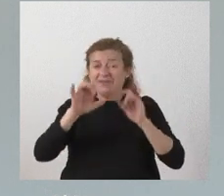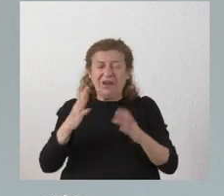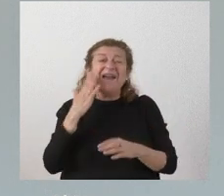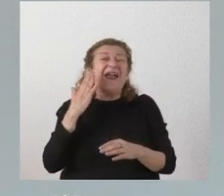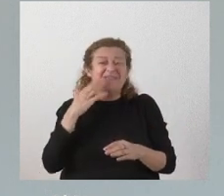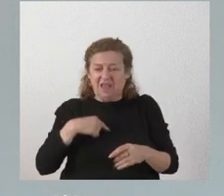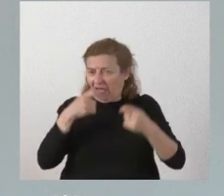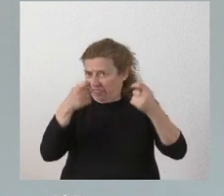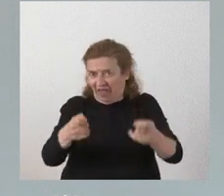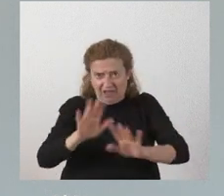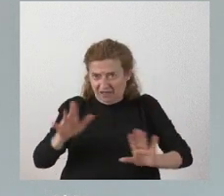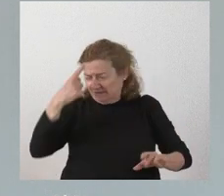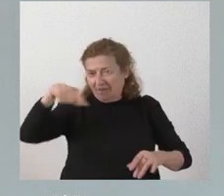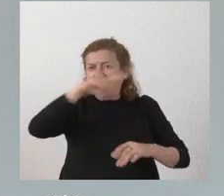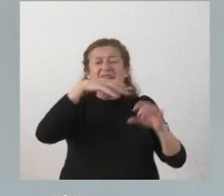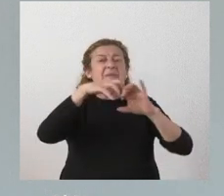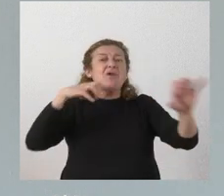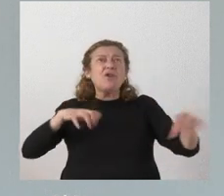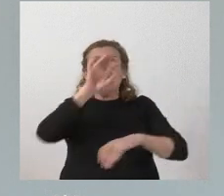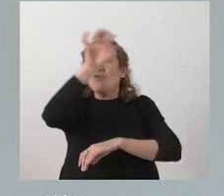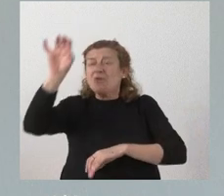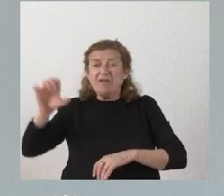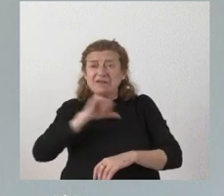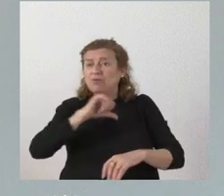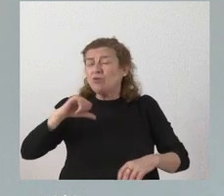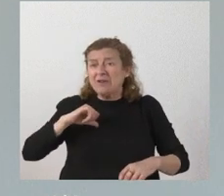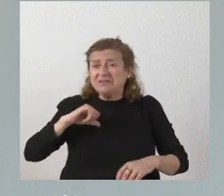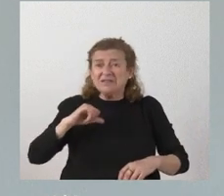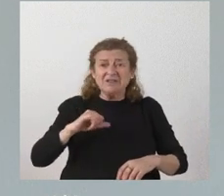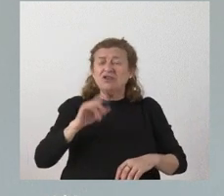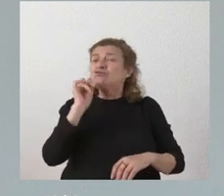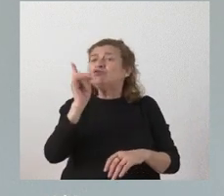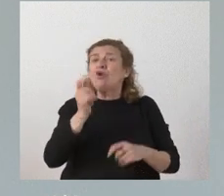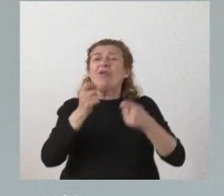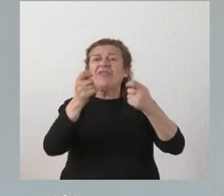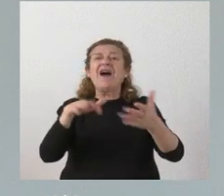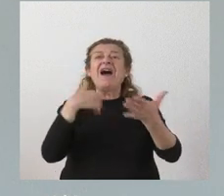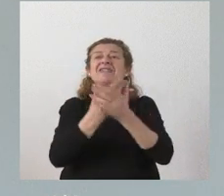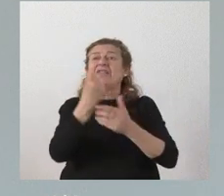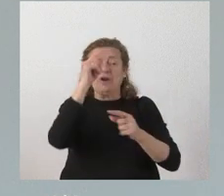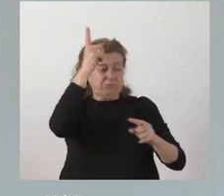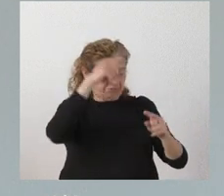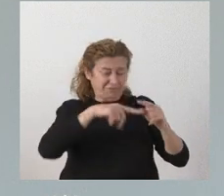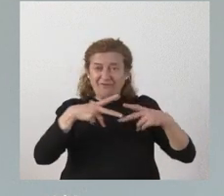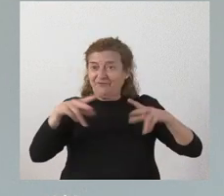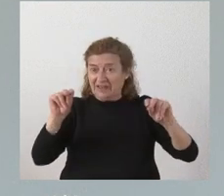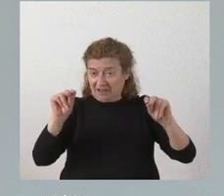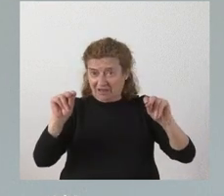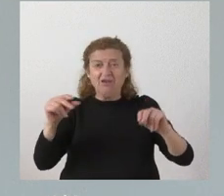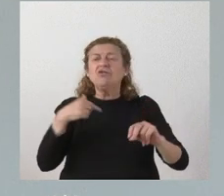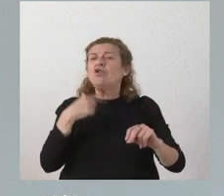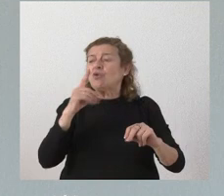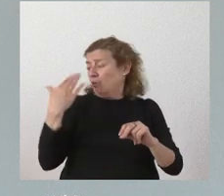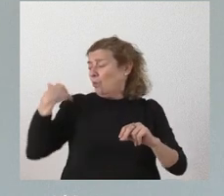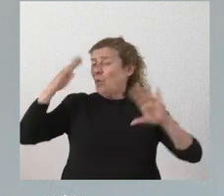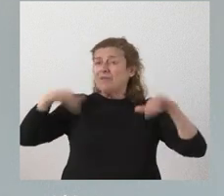ya saben ustedes que la mayoría de las comunidades autónomas solo otorgan hasta que se acaba el crédito nosotros en los últimos